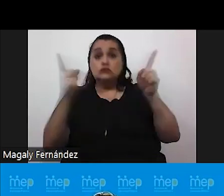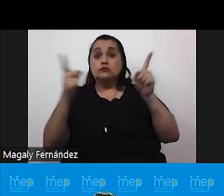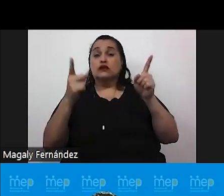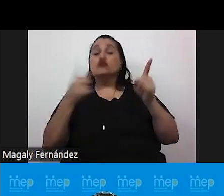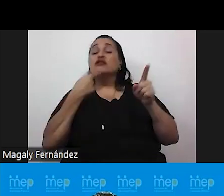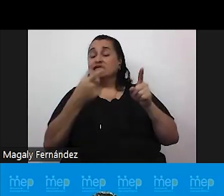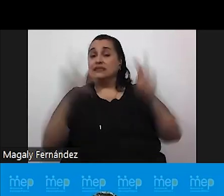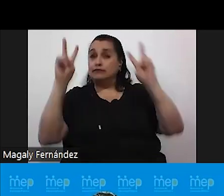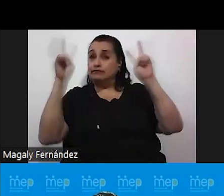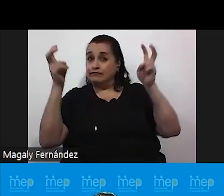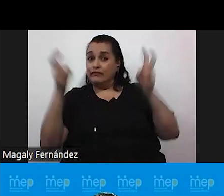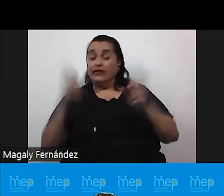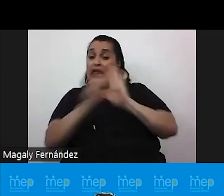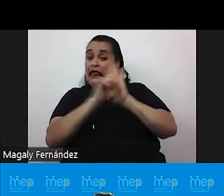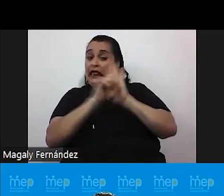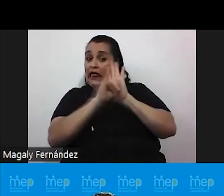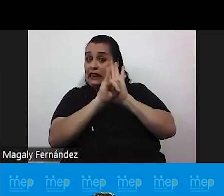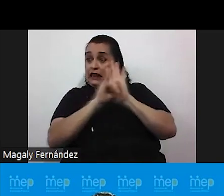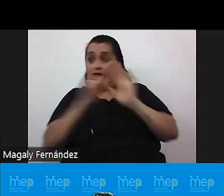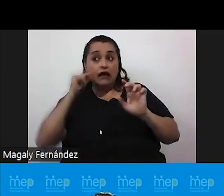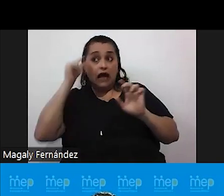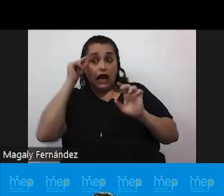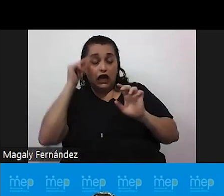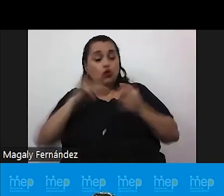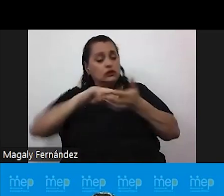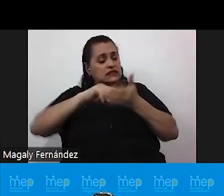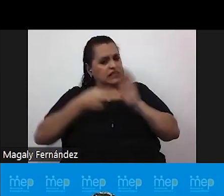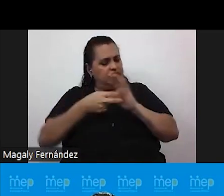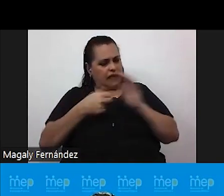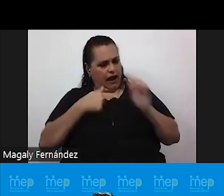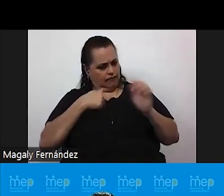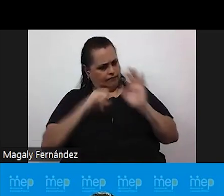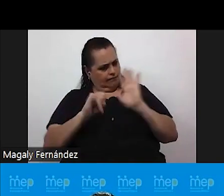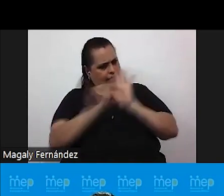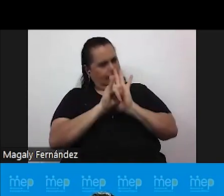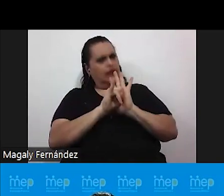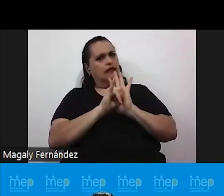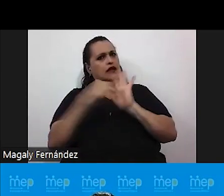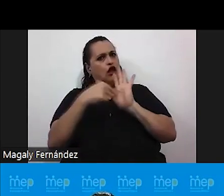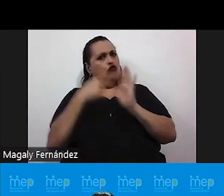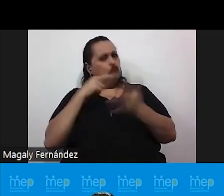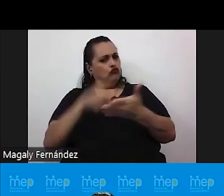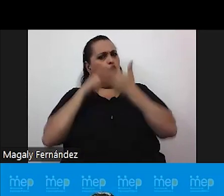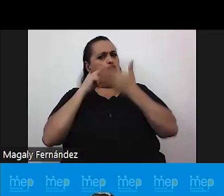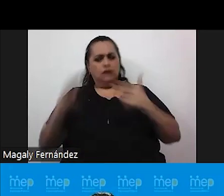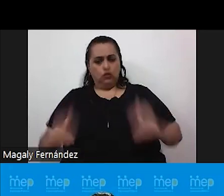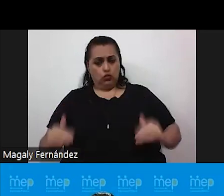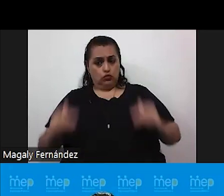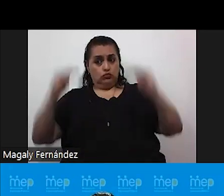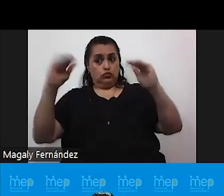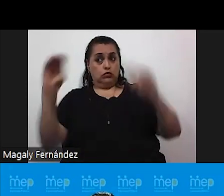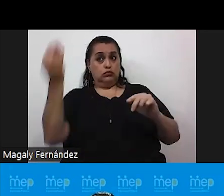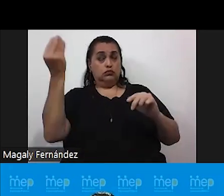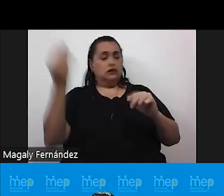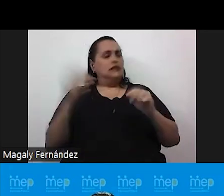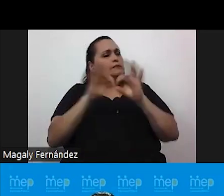tratarse la identidad de género una construcción identitaria su reconocimiento durante la infancia y adolescencia tiene un peso mayor